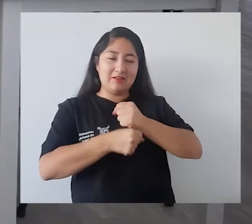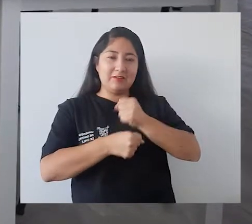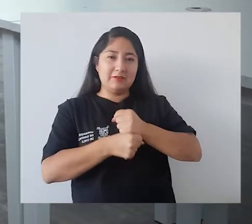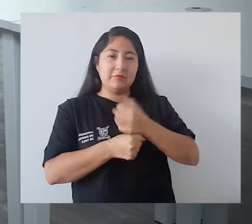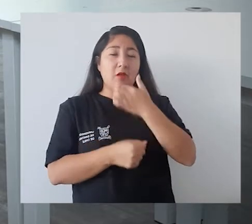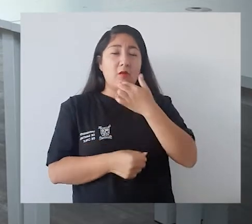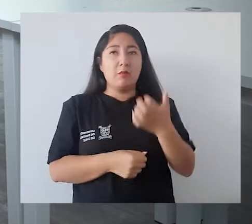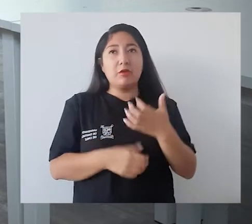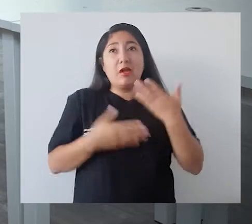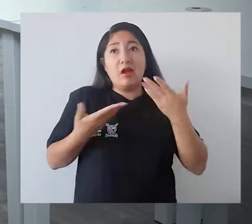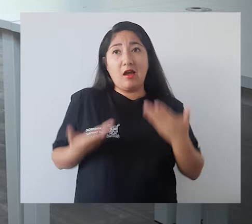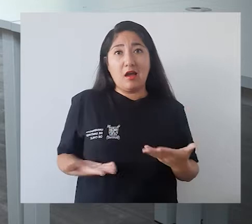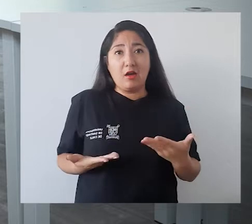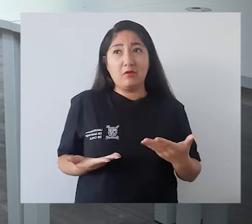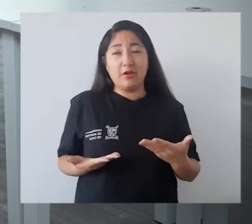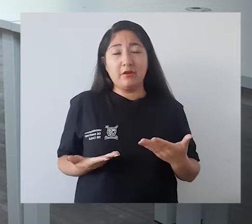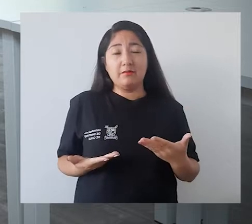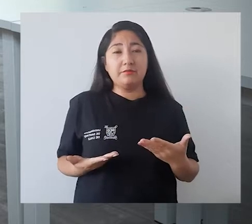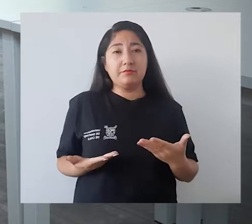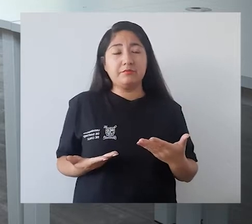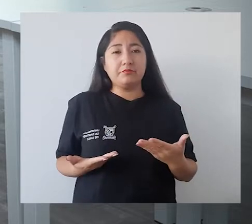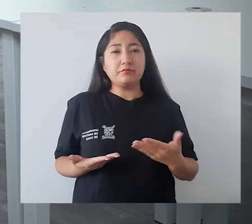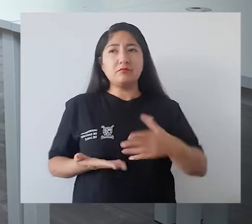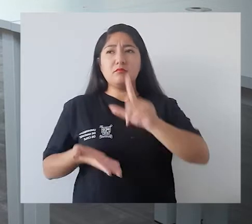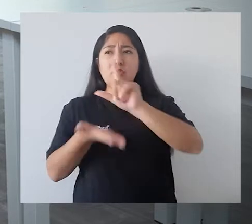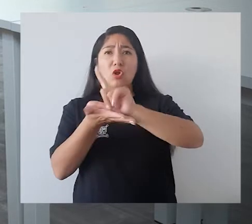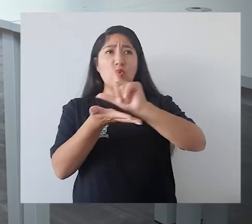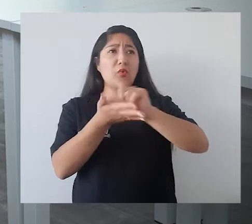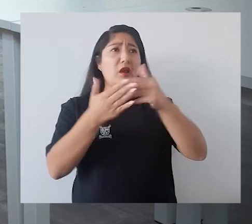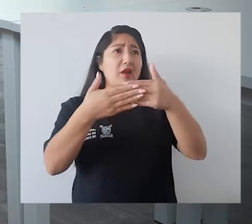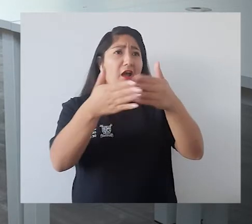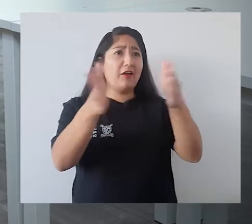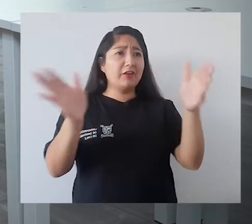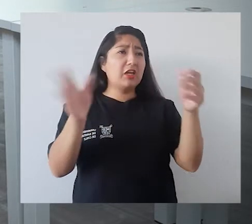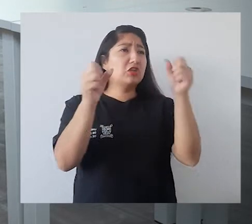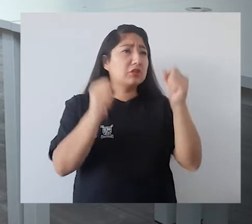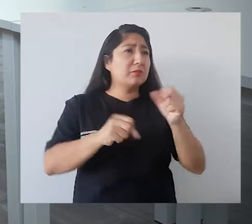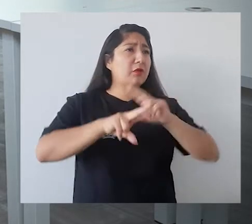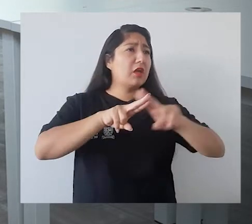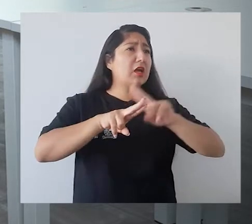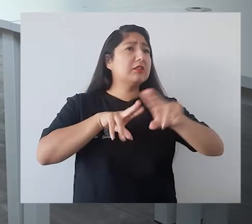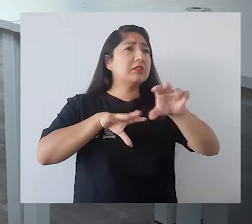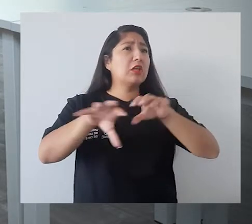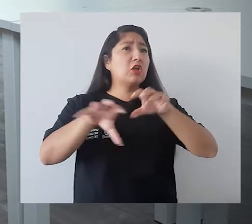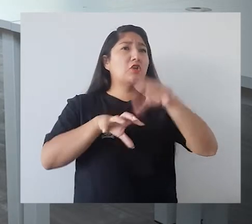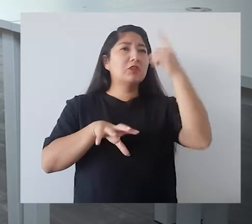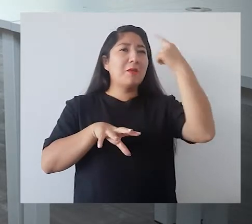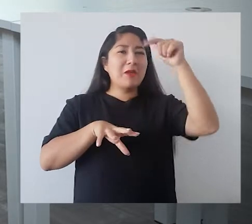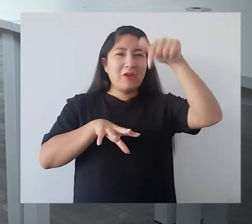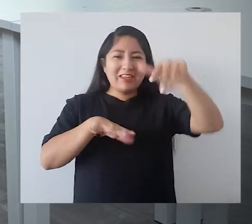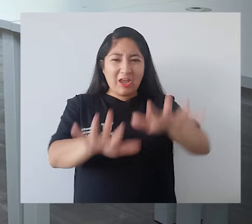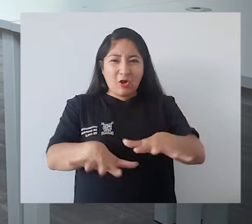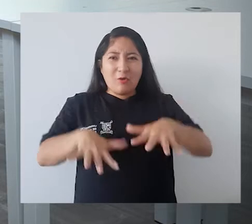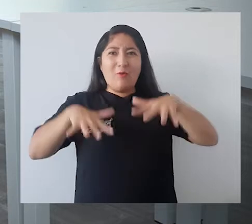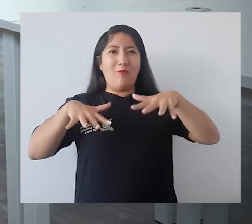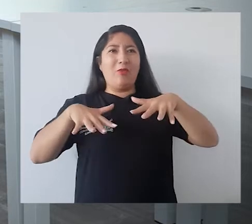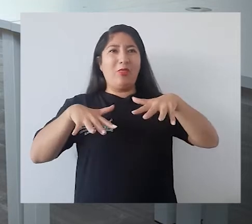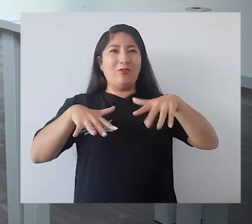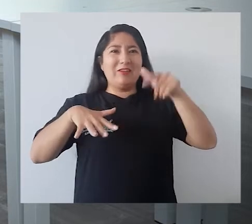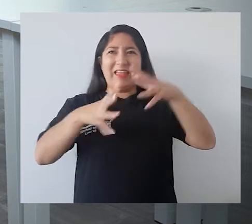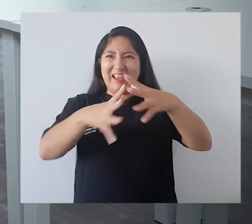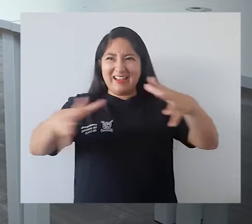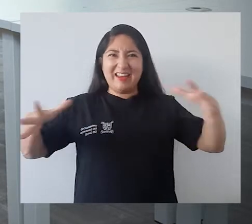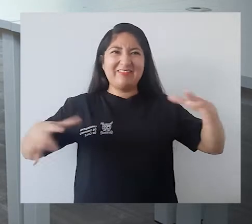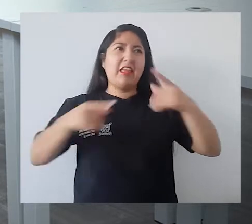porque bueno, ahora antes teníamos como los lugares abiertos y se podían hacer cosas pero la comunidad que me entrega la